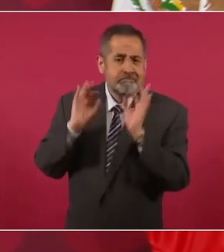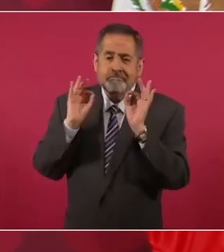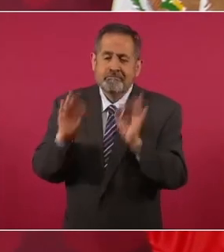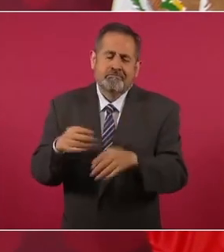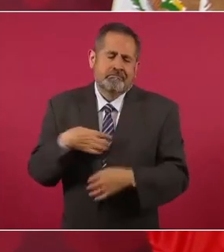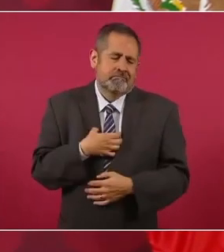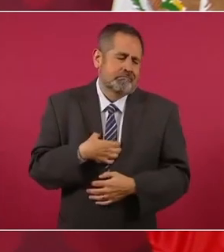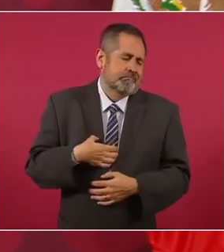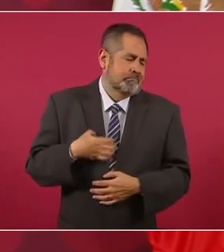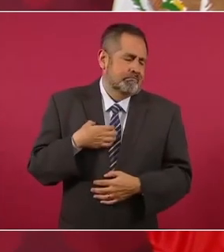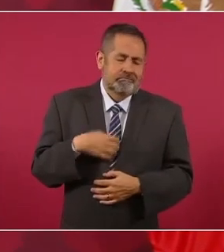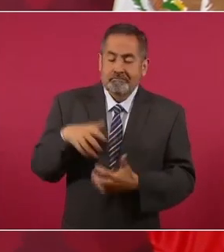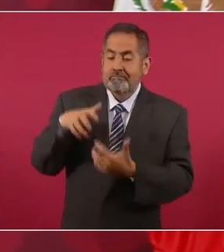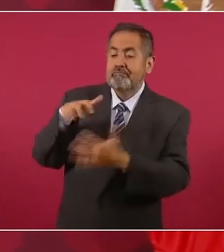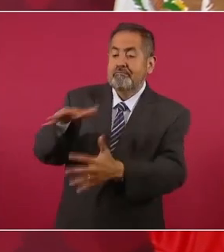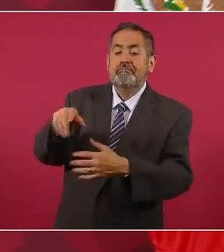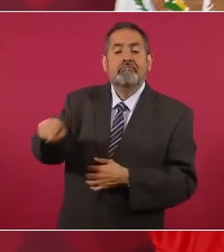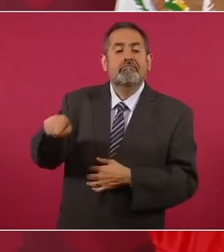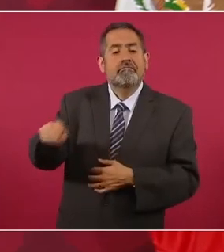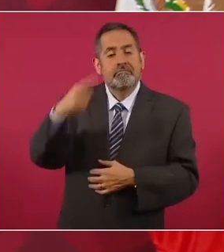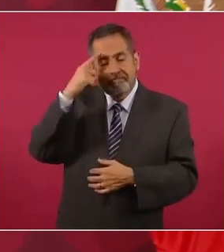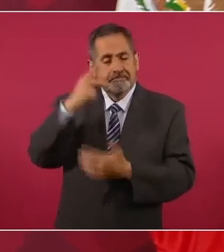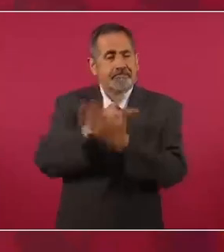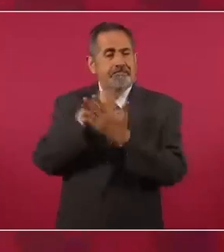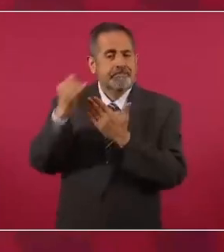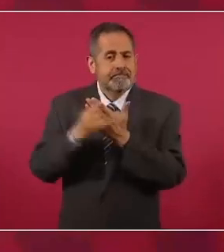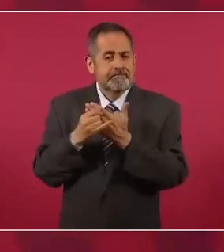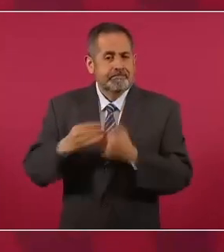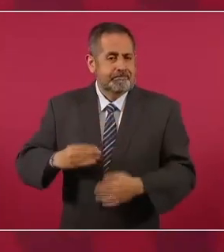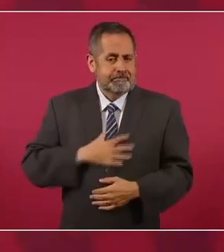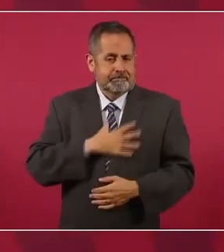para los programas de bienestar?